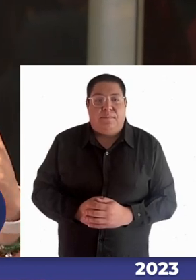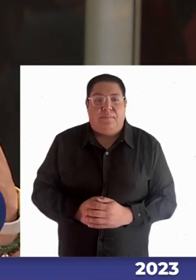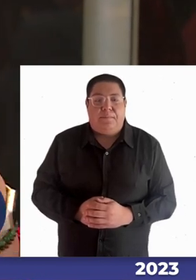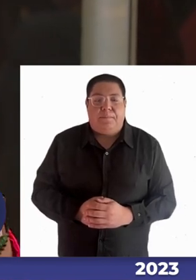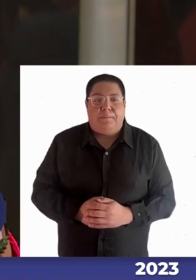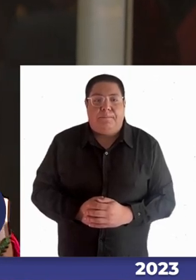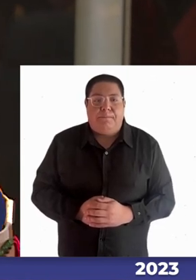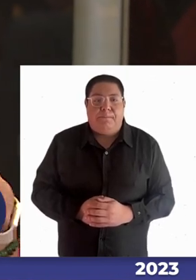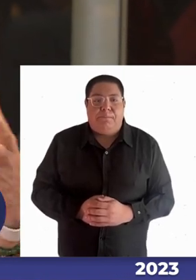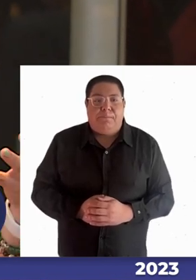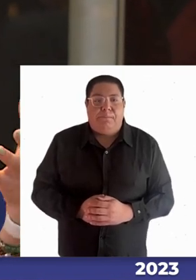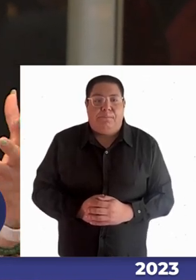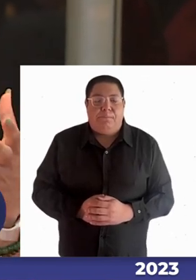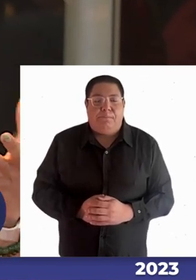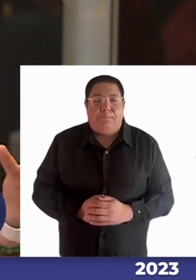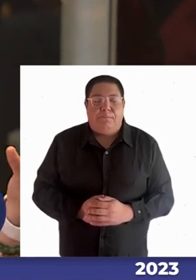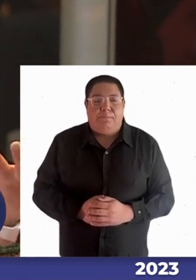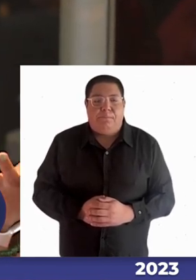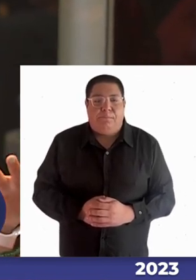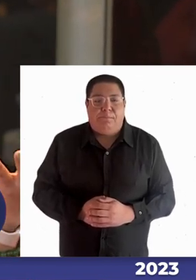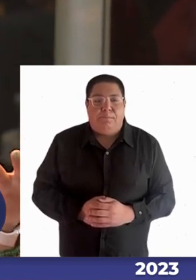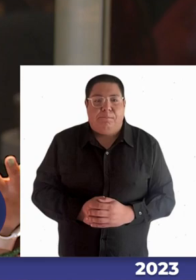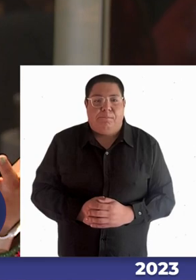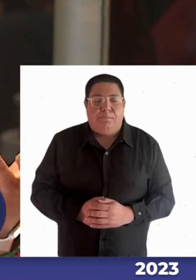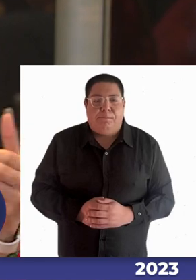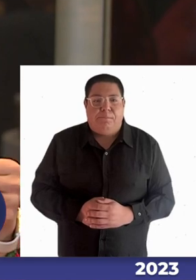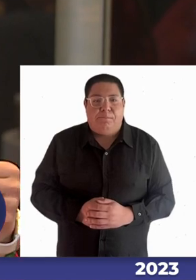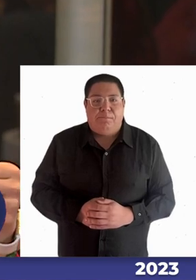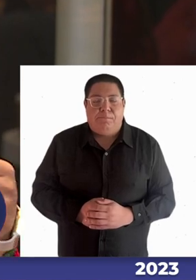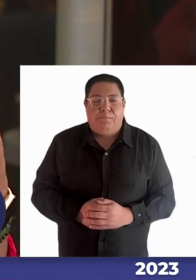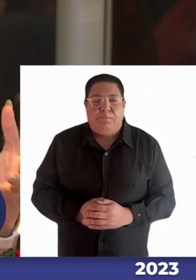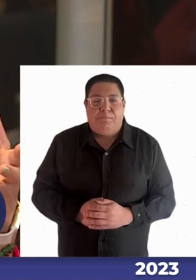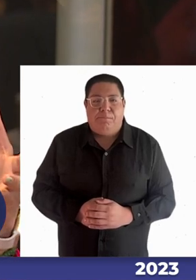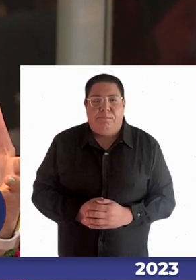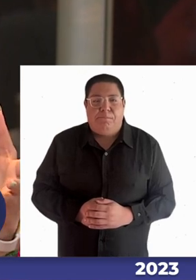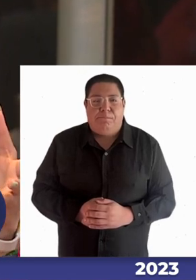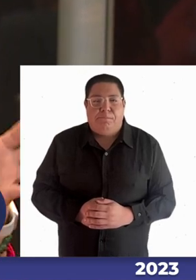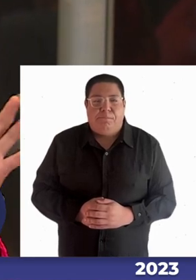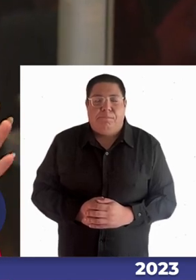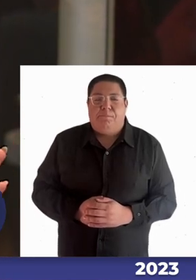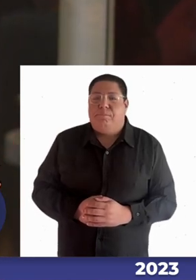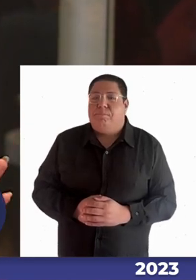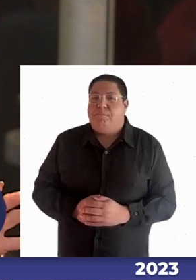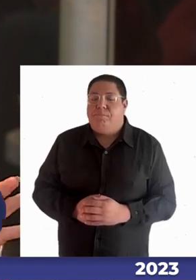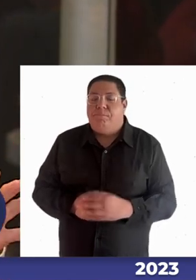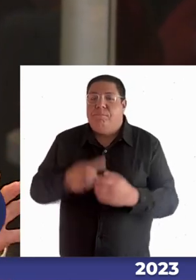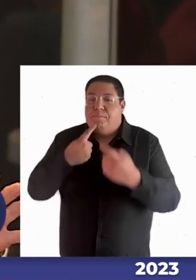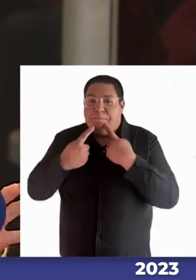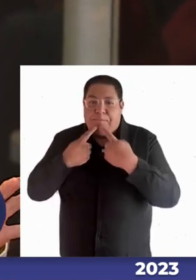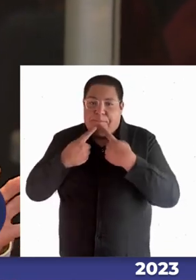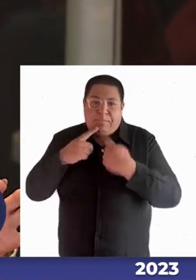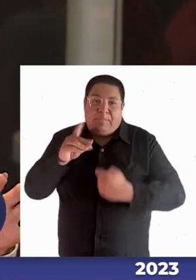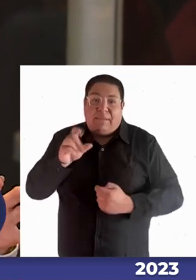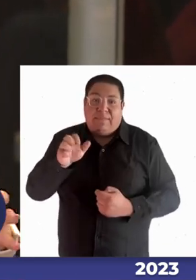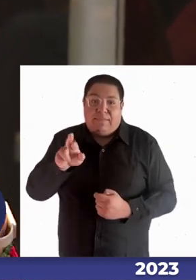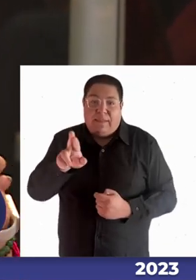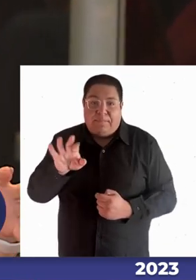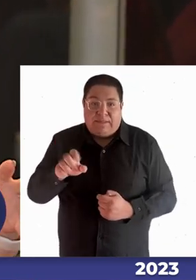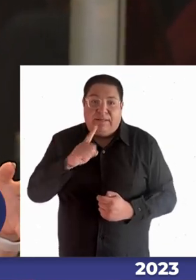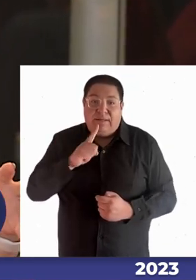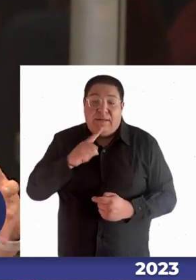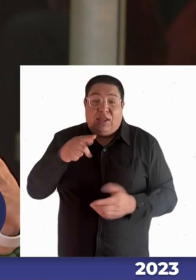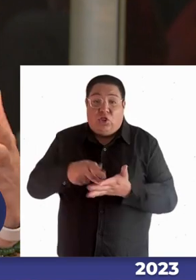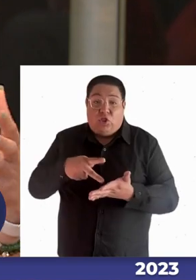y nos pone sobre la mesa el tema de los ajustes razonables desde el DEMRE desde el año 2017 que se están implementando